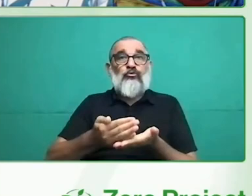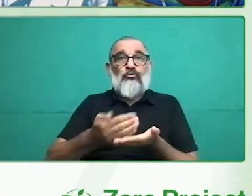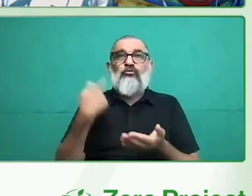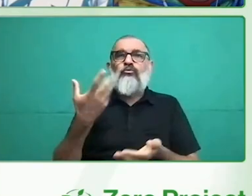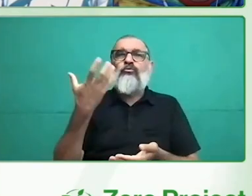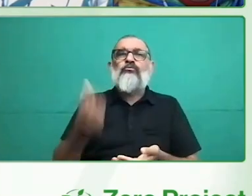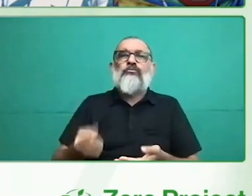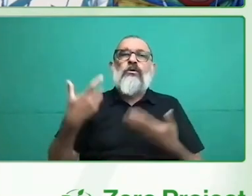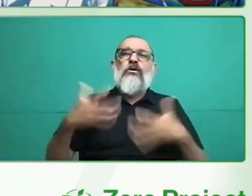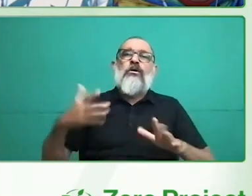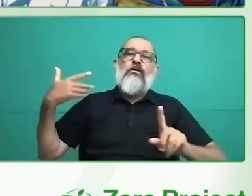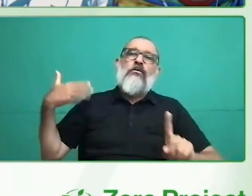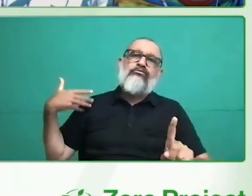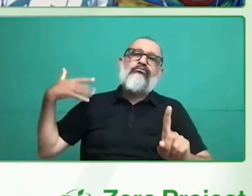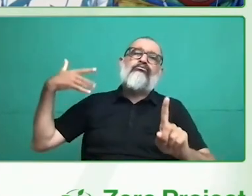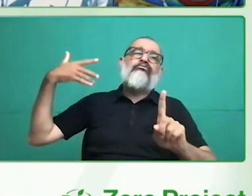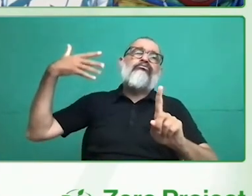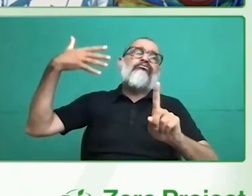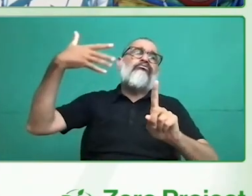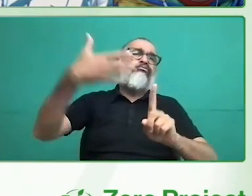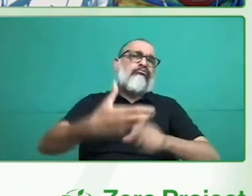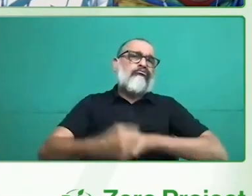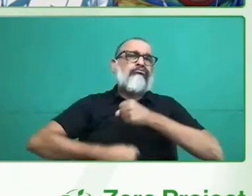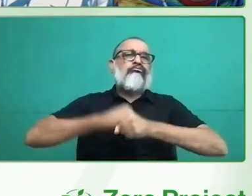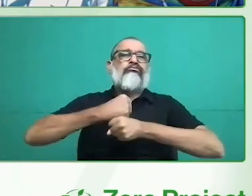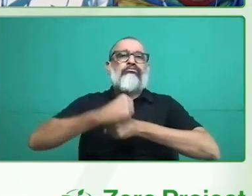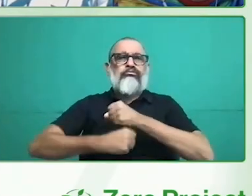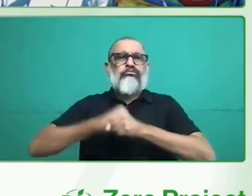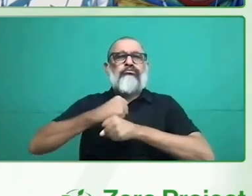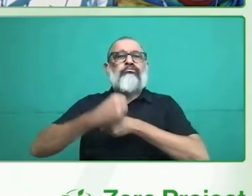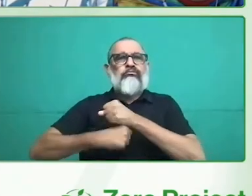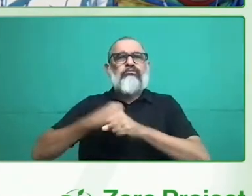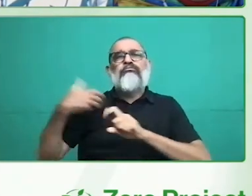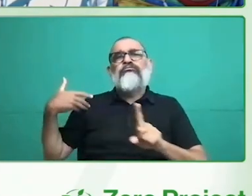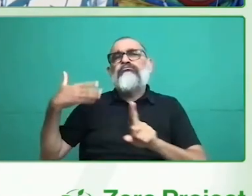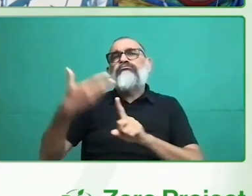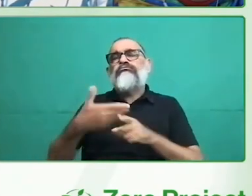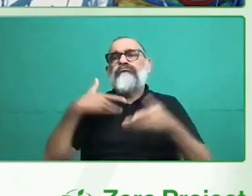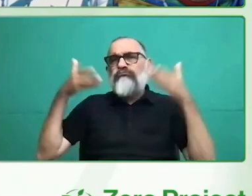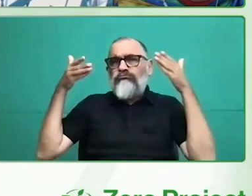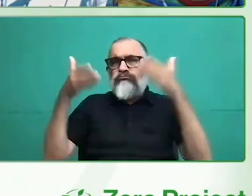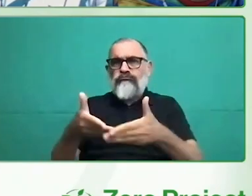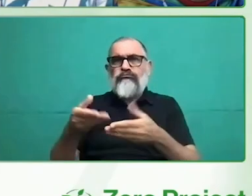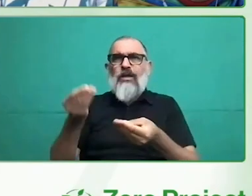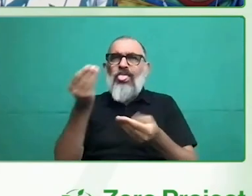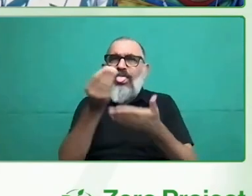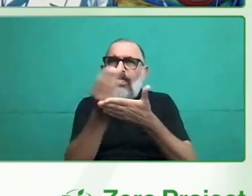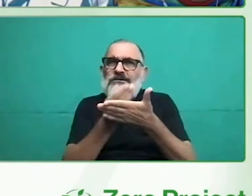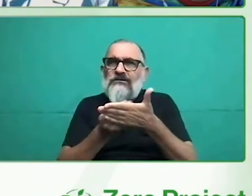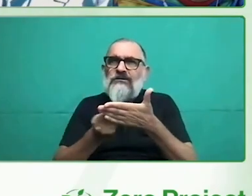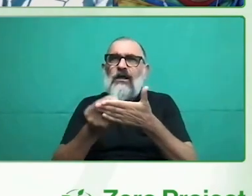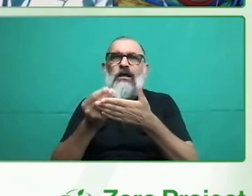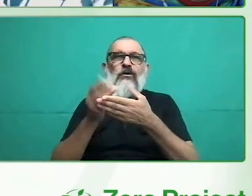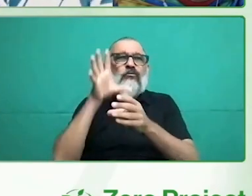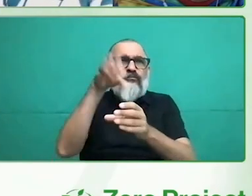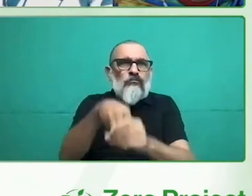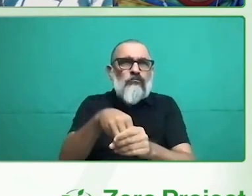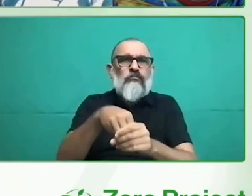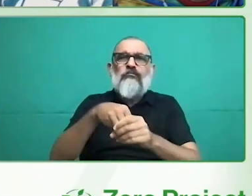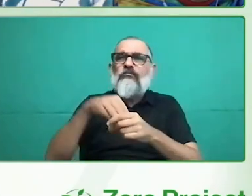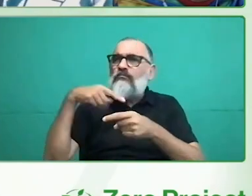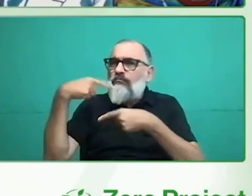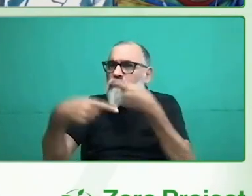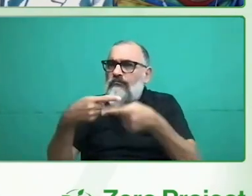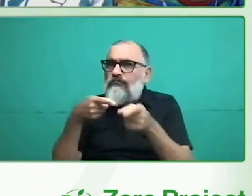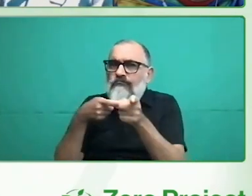para personas que tienen una discapacidad intelectual. Ha sido una situación de grandes retos